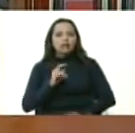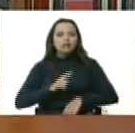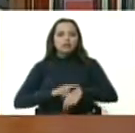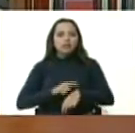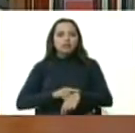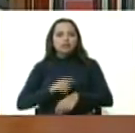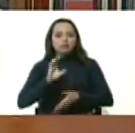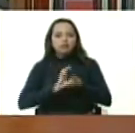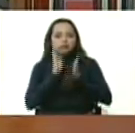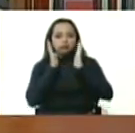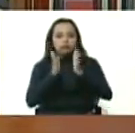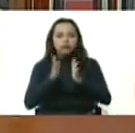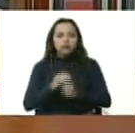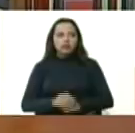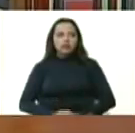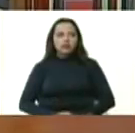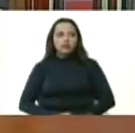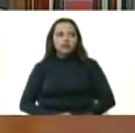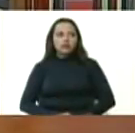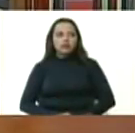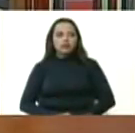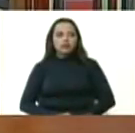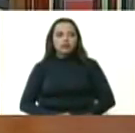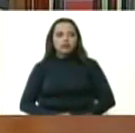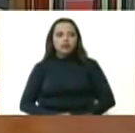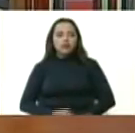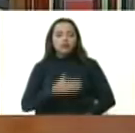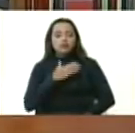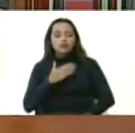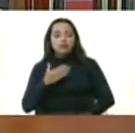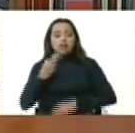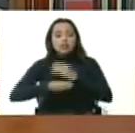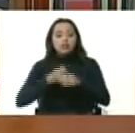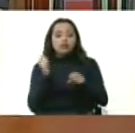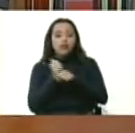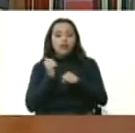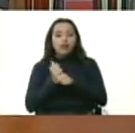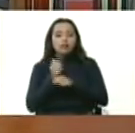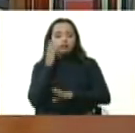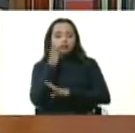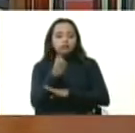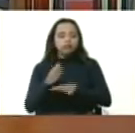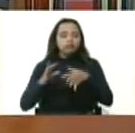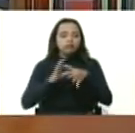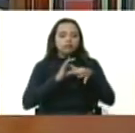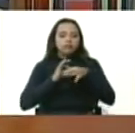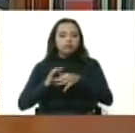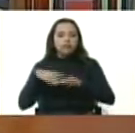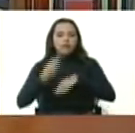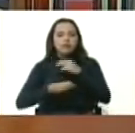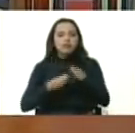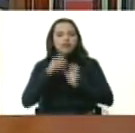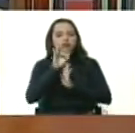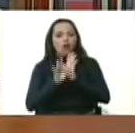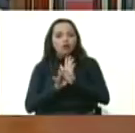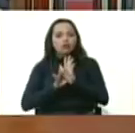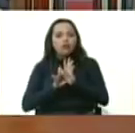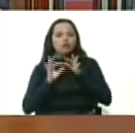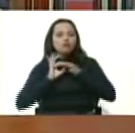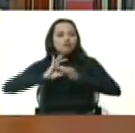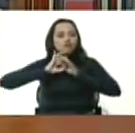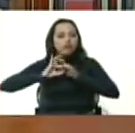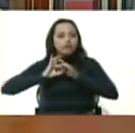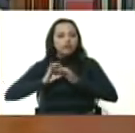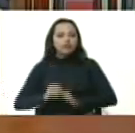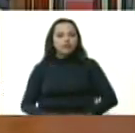de mando centralizado y único vamos a crear un fondo unificado